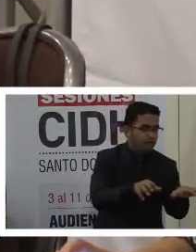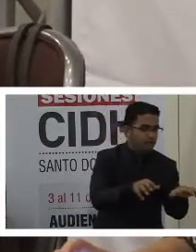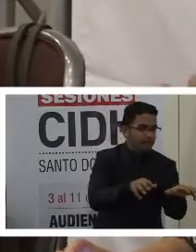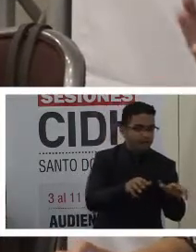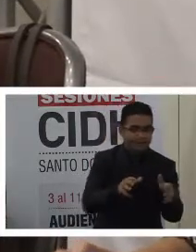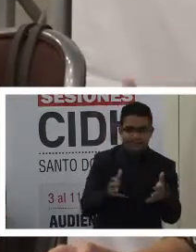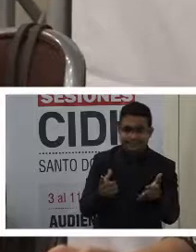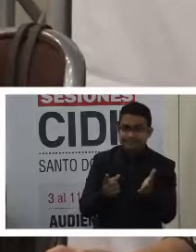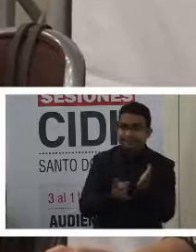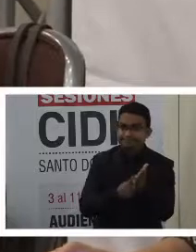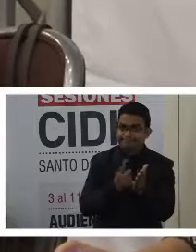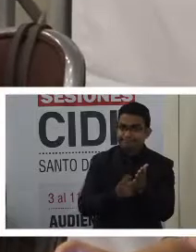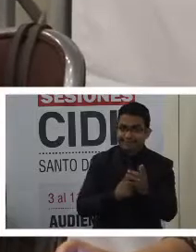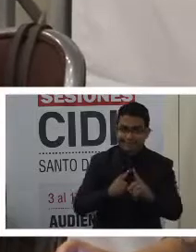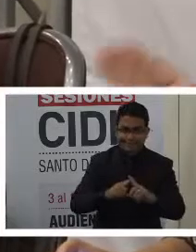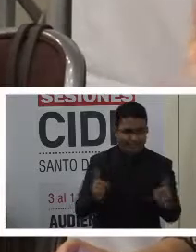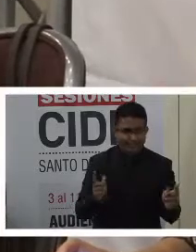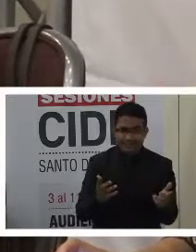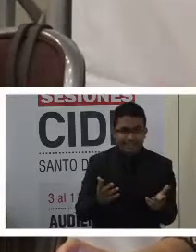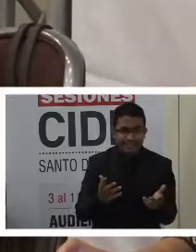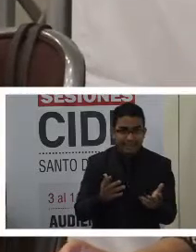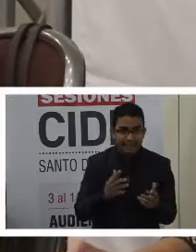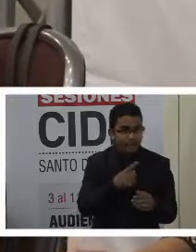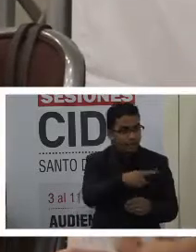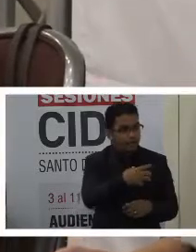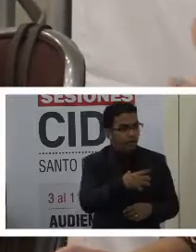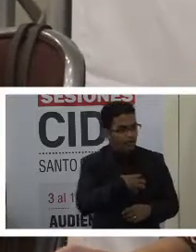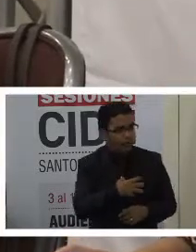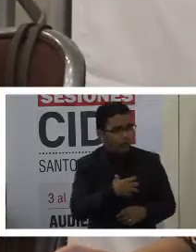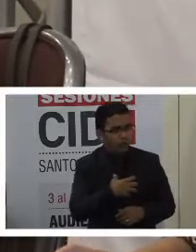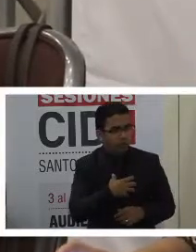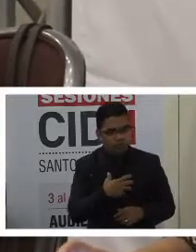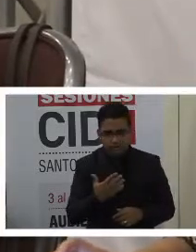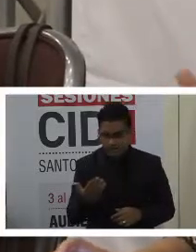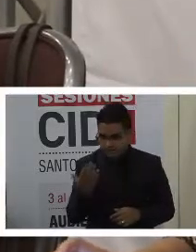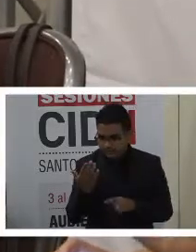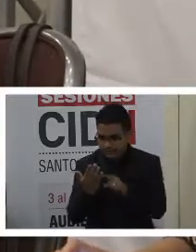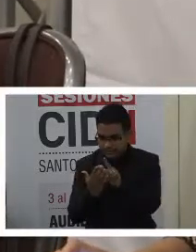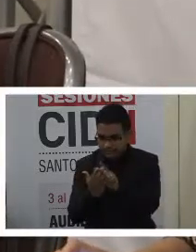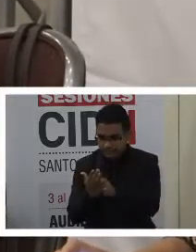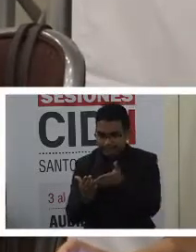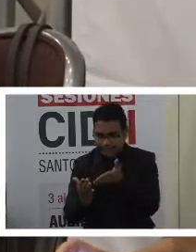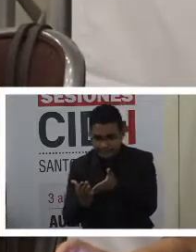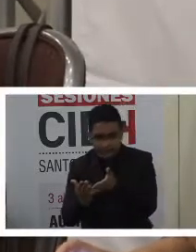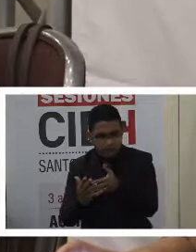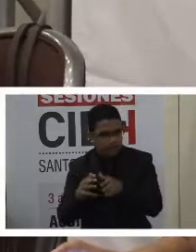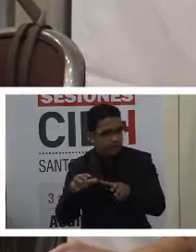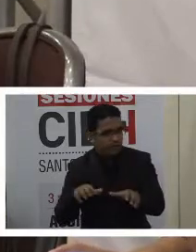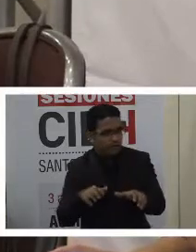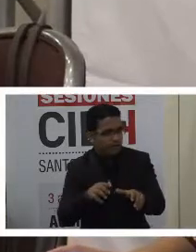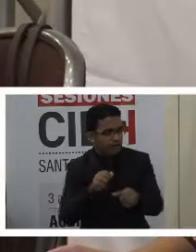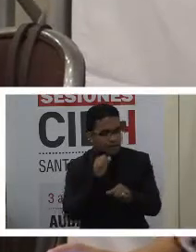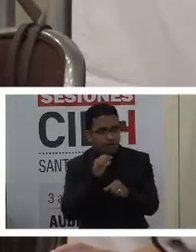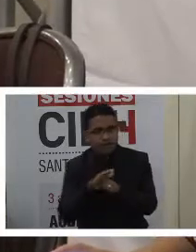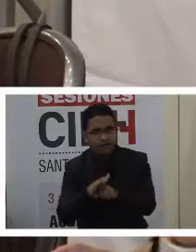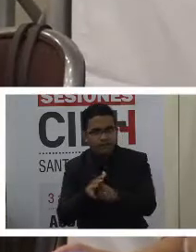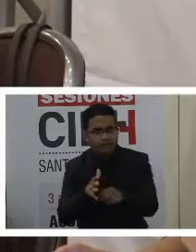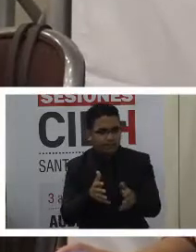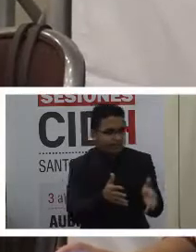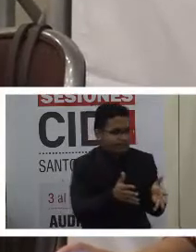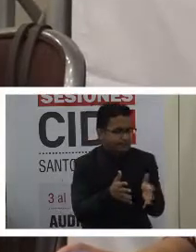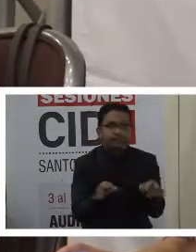las demandas, las exigencias. Entonces, buscar la comunicación, la